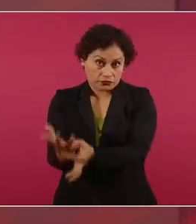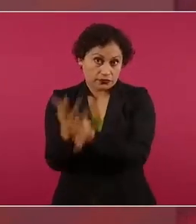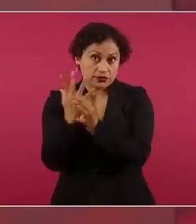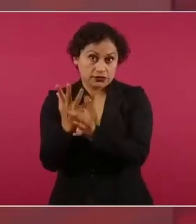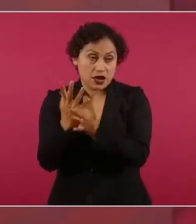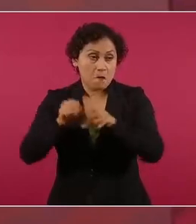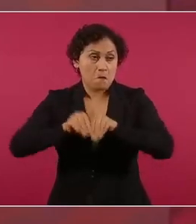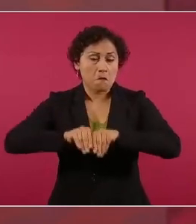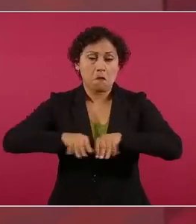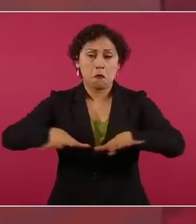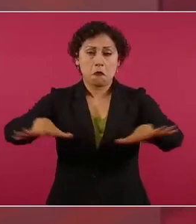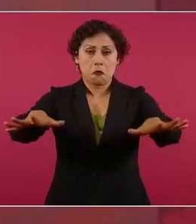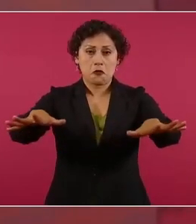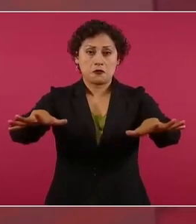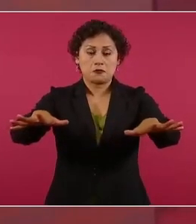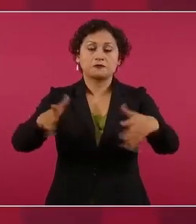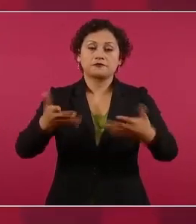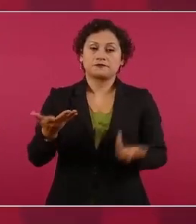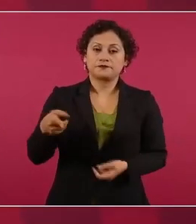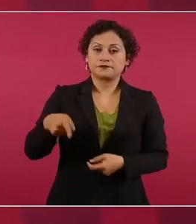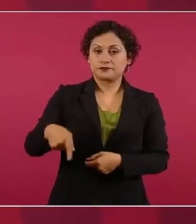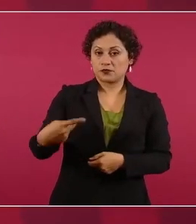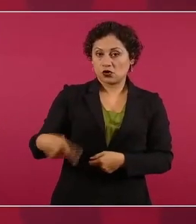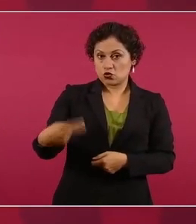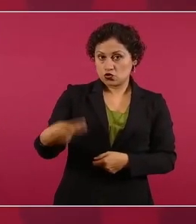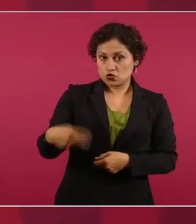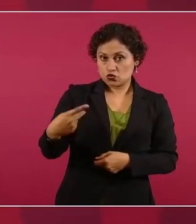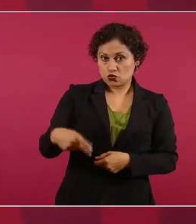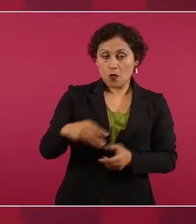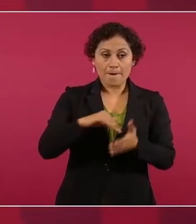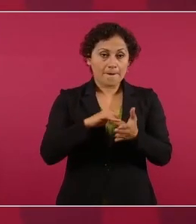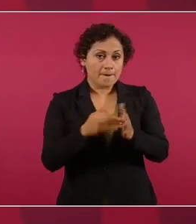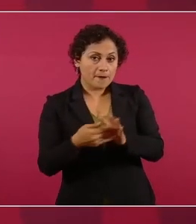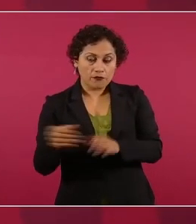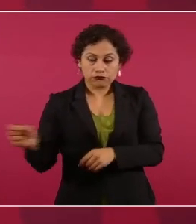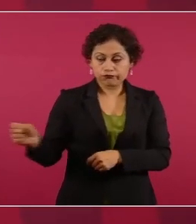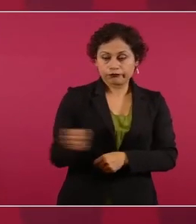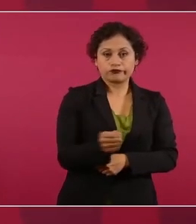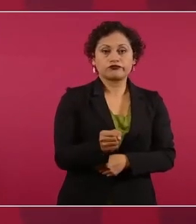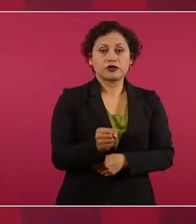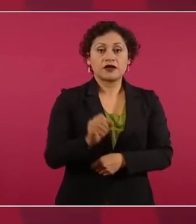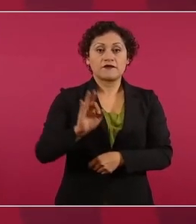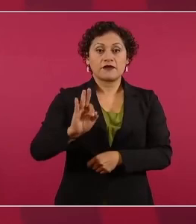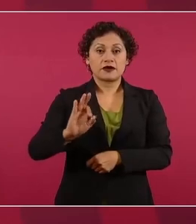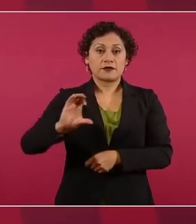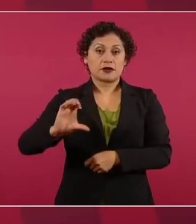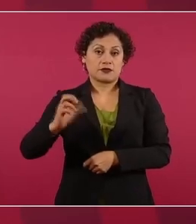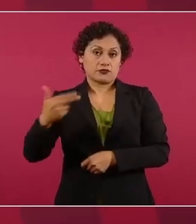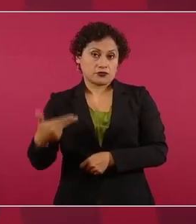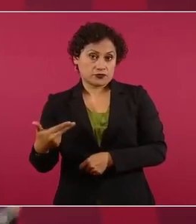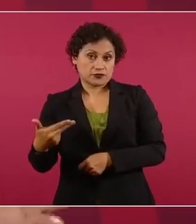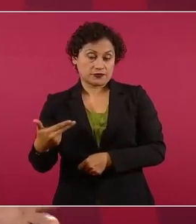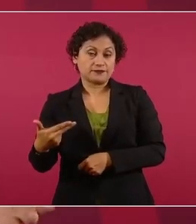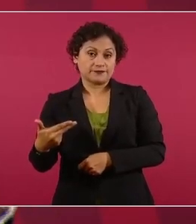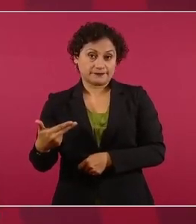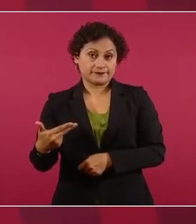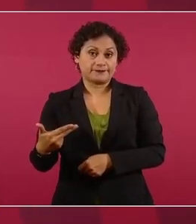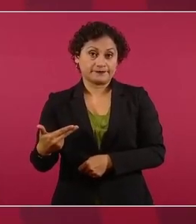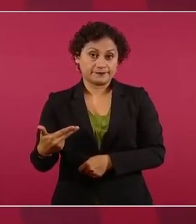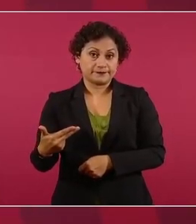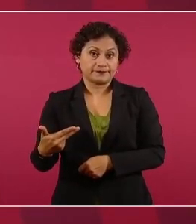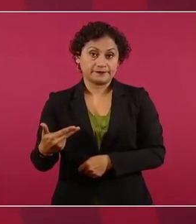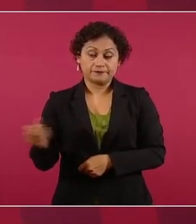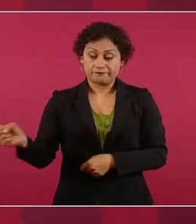imponen a Calderón con esa